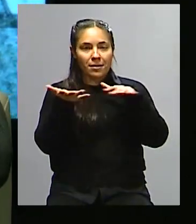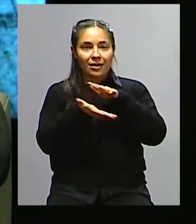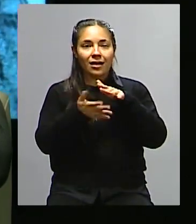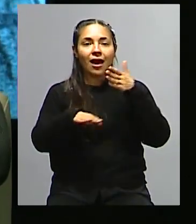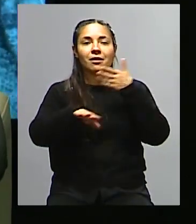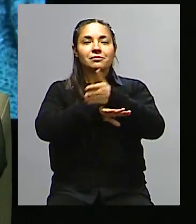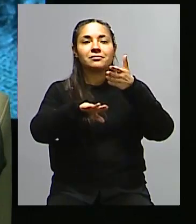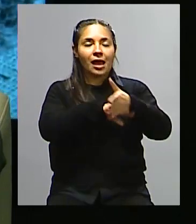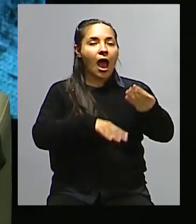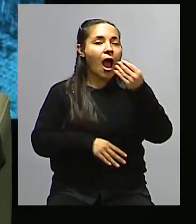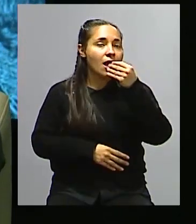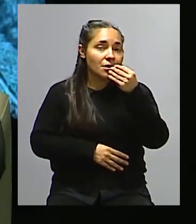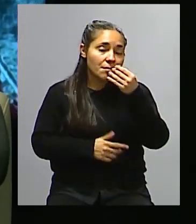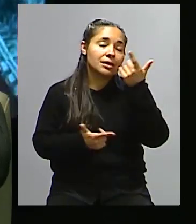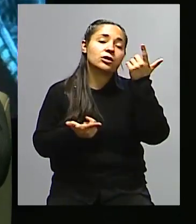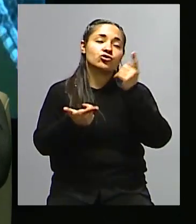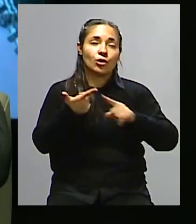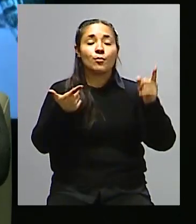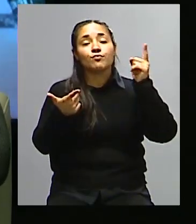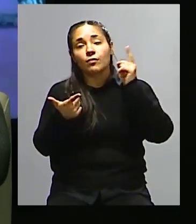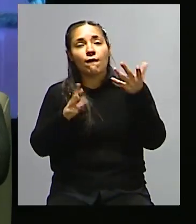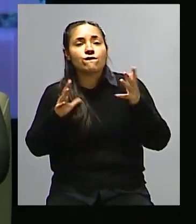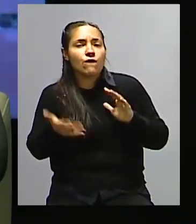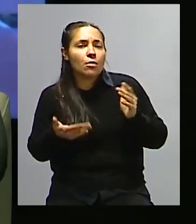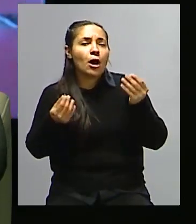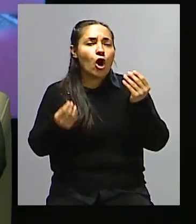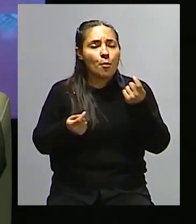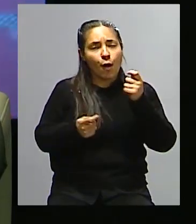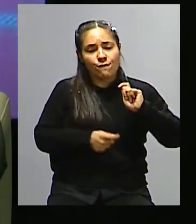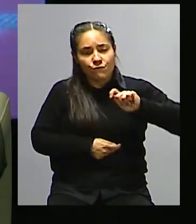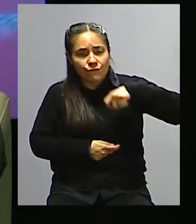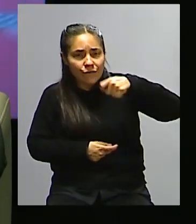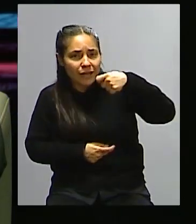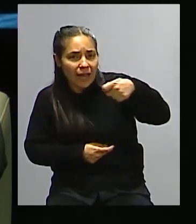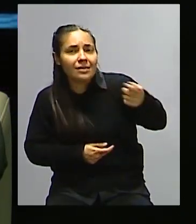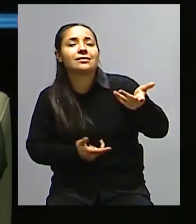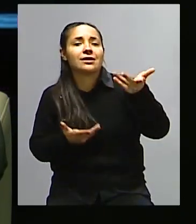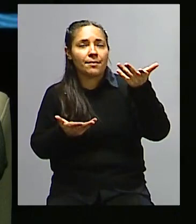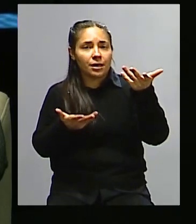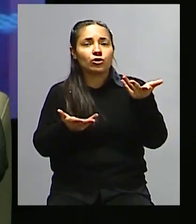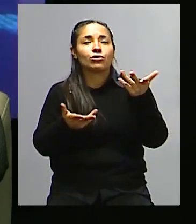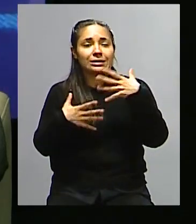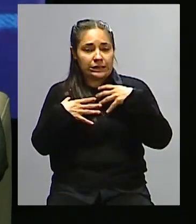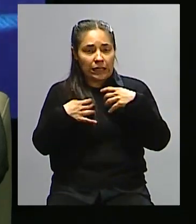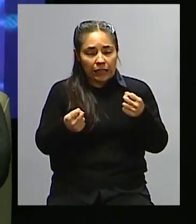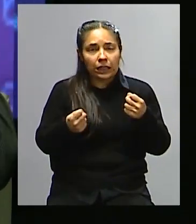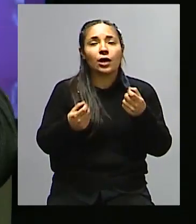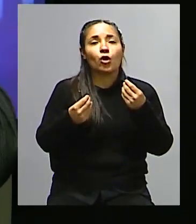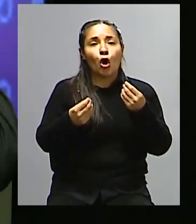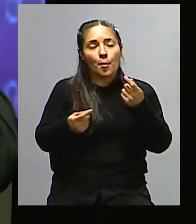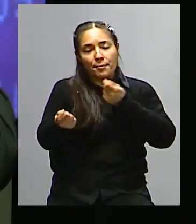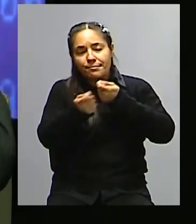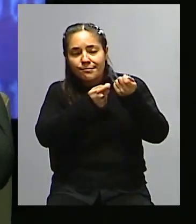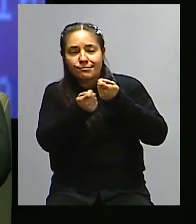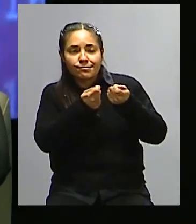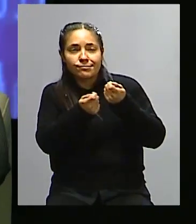alimentación, de cómo se han obtenido distintas formas de financiar los sistemas sanitarios. Desde el momento que se empieza a